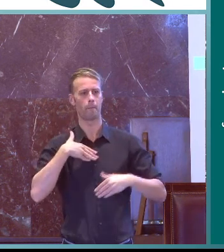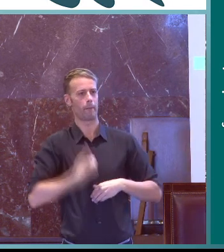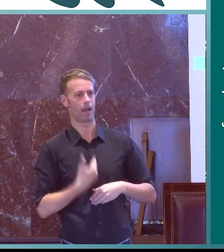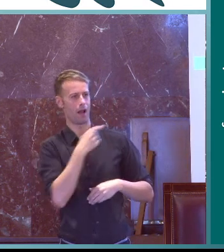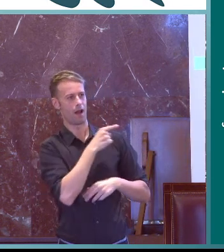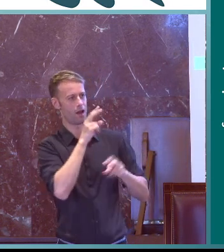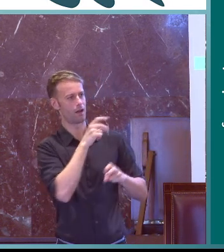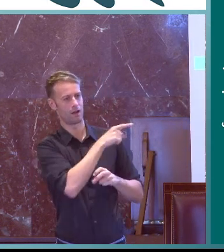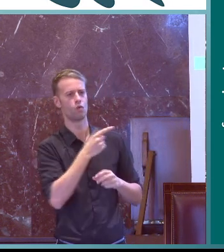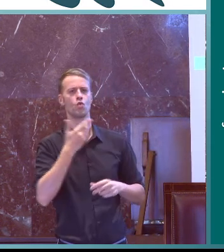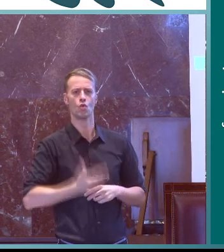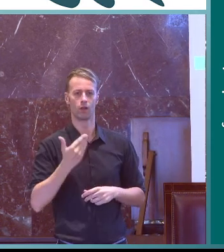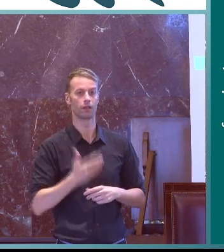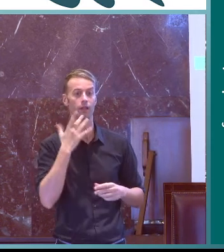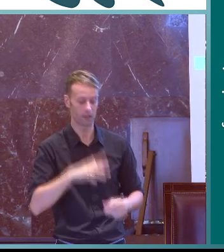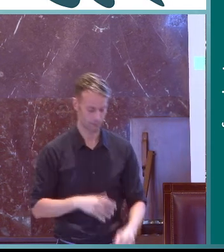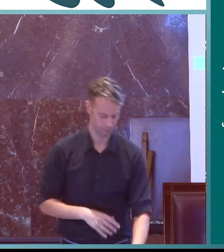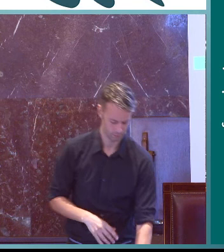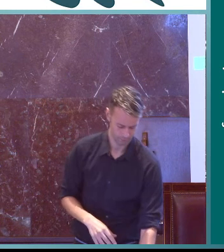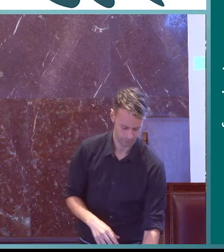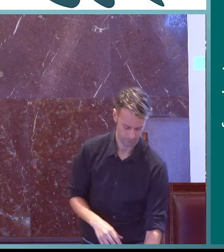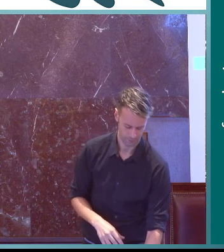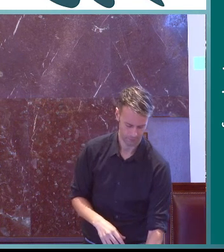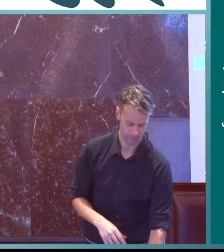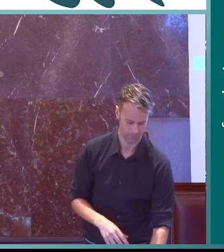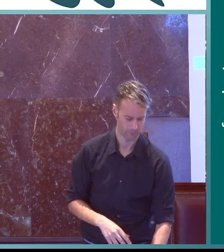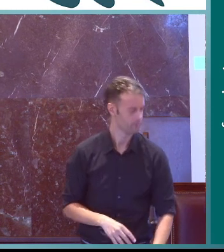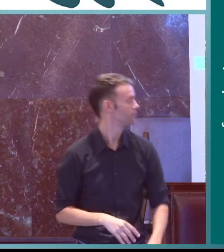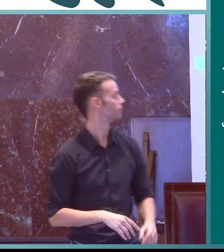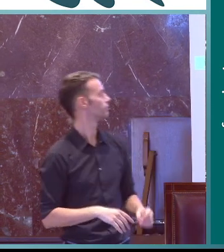pero hay dos entidades que creo que tienen un papel muy importante concretando